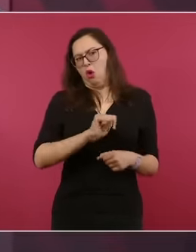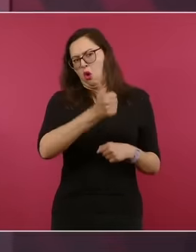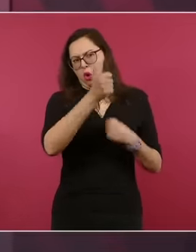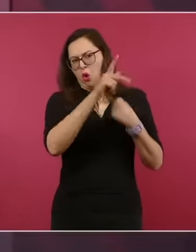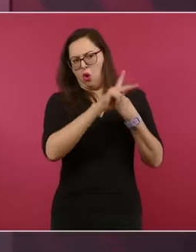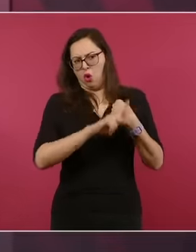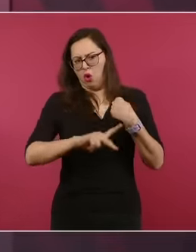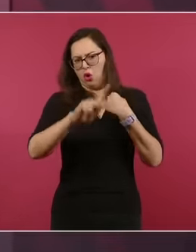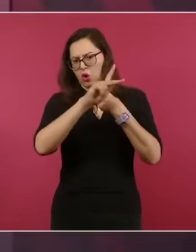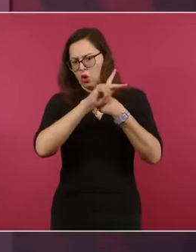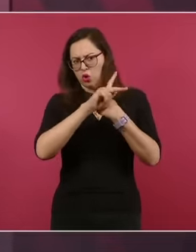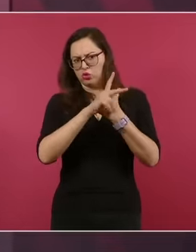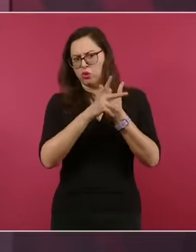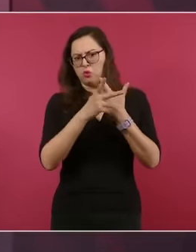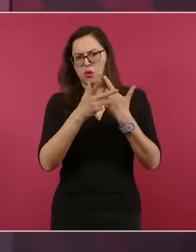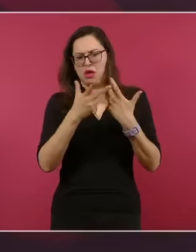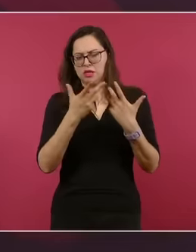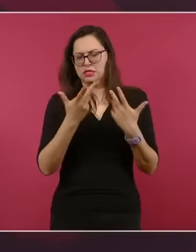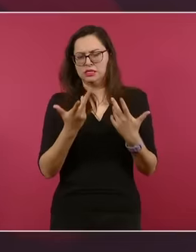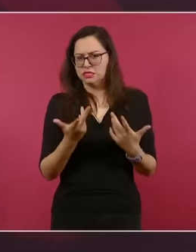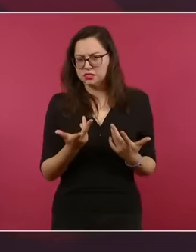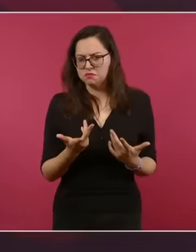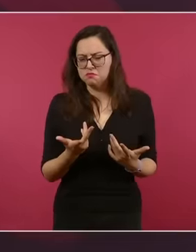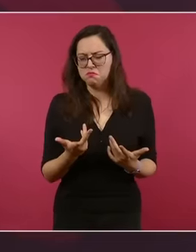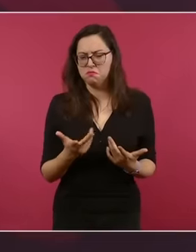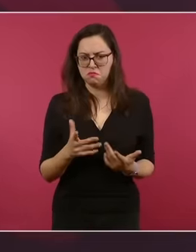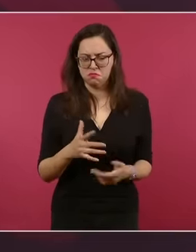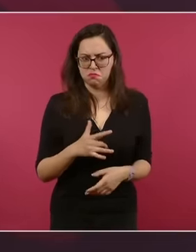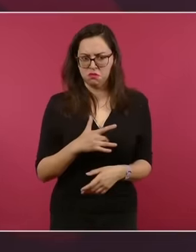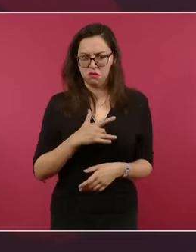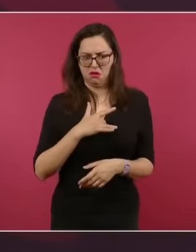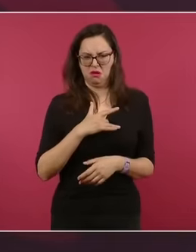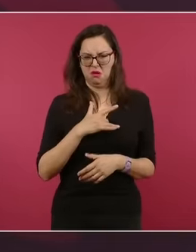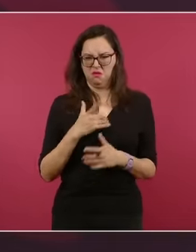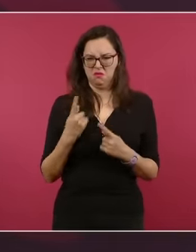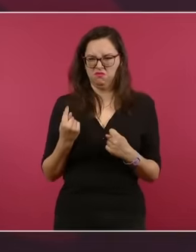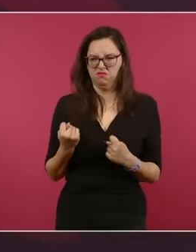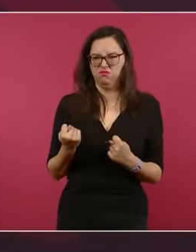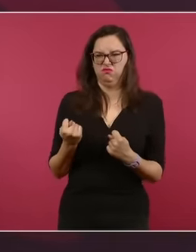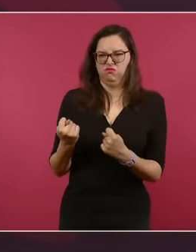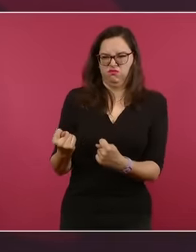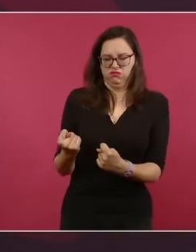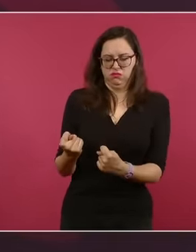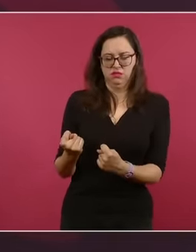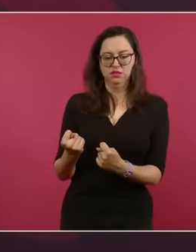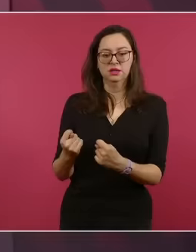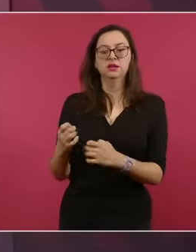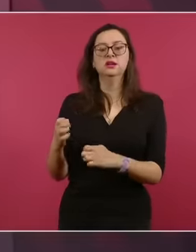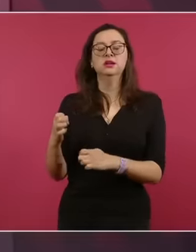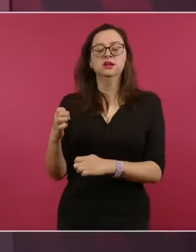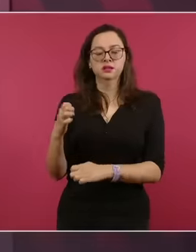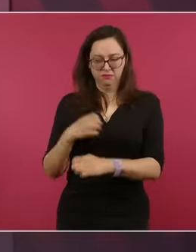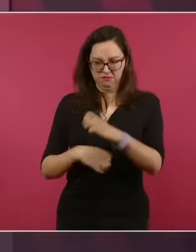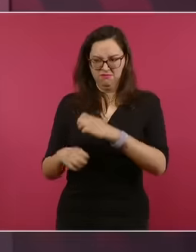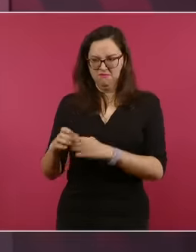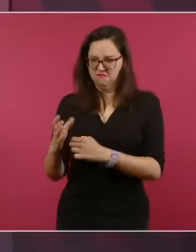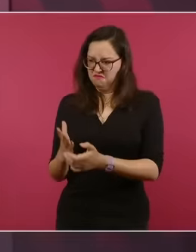una violación de esta magnitud, el Estado-Nación que haga